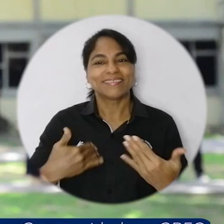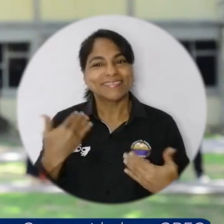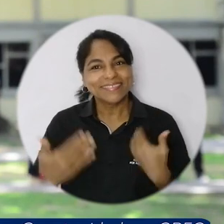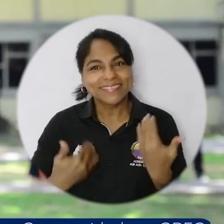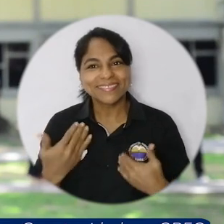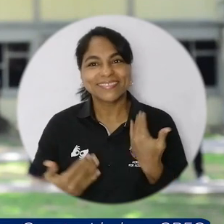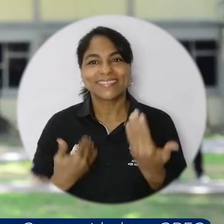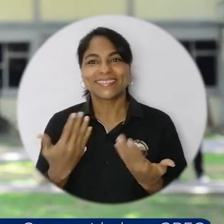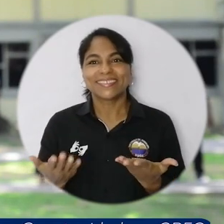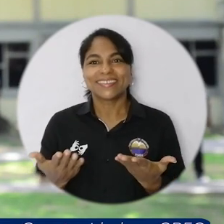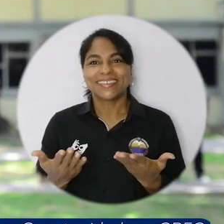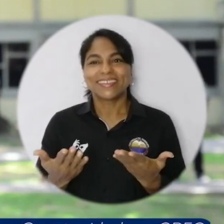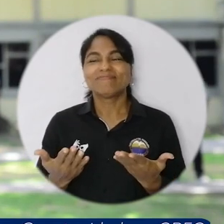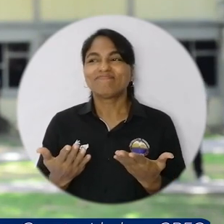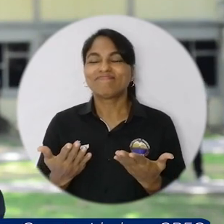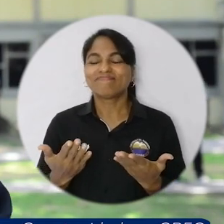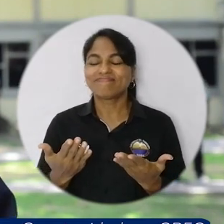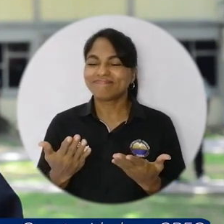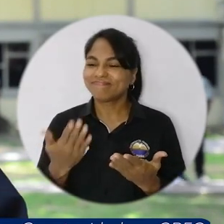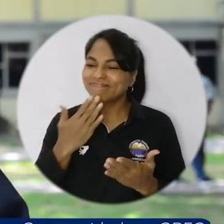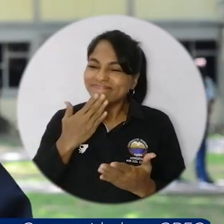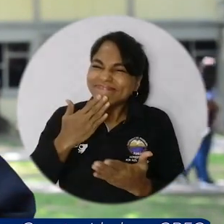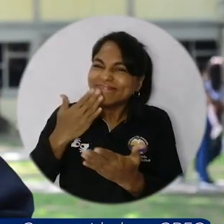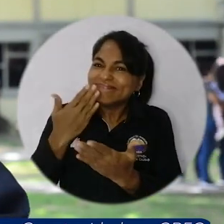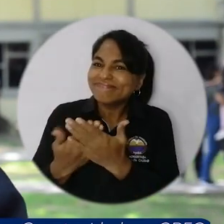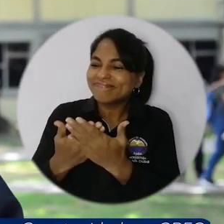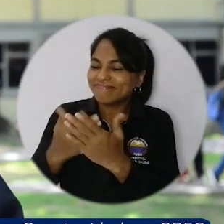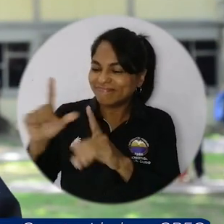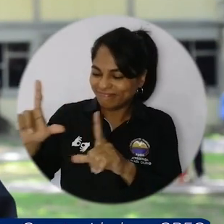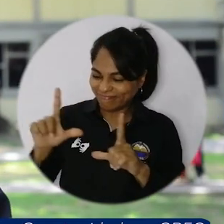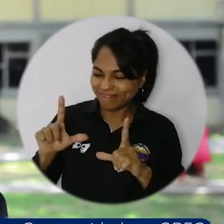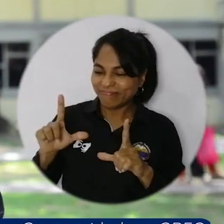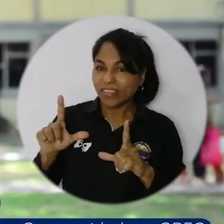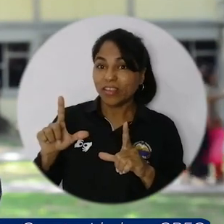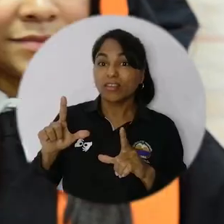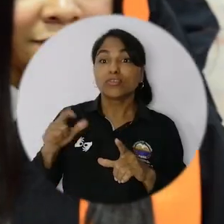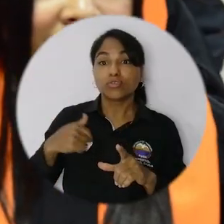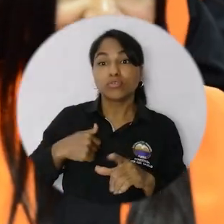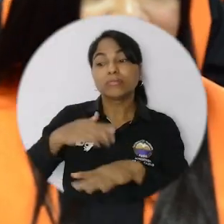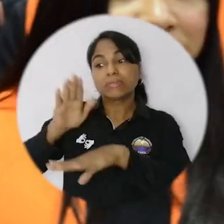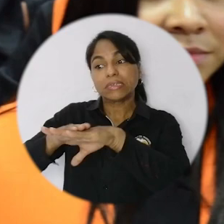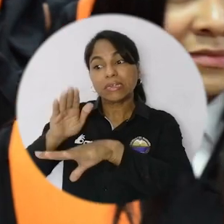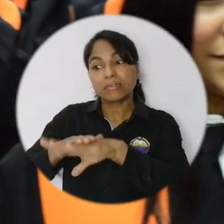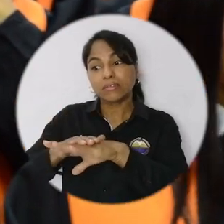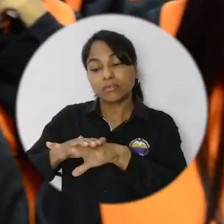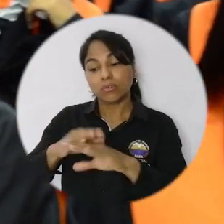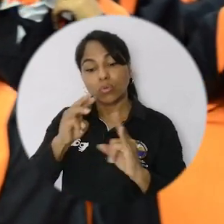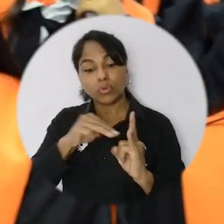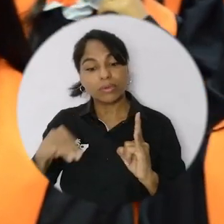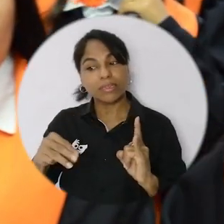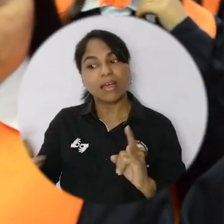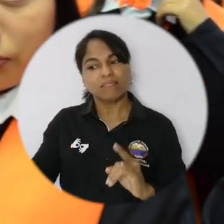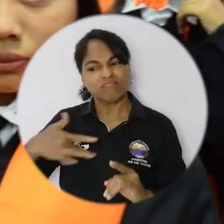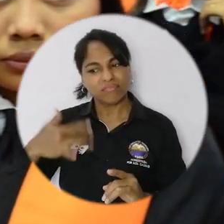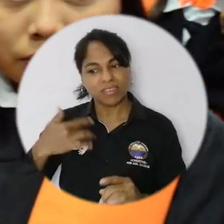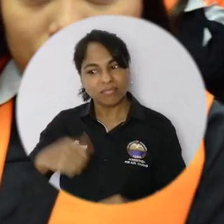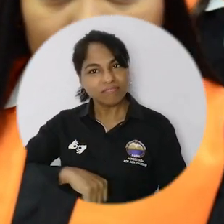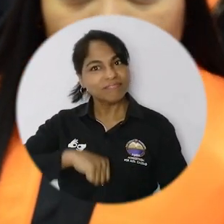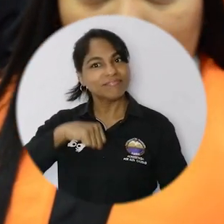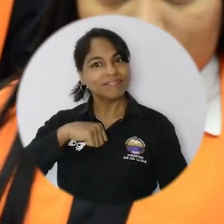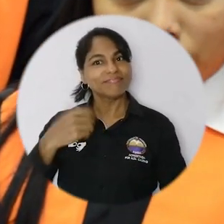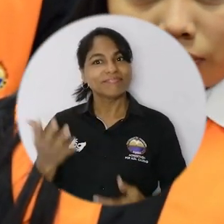seguramente ellos, agradecidos con su institución, como les he dicho, ellos siempre vivan orgullosos de su universidad. Muy bien,